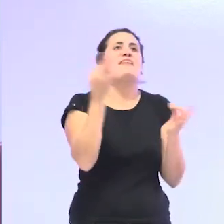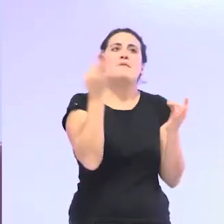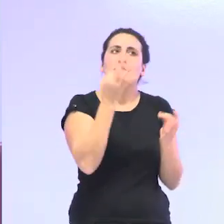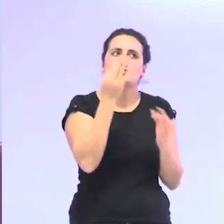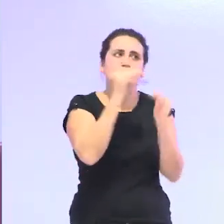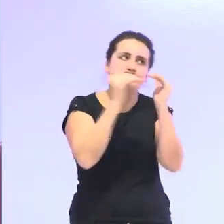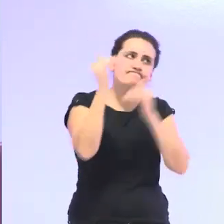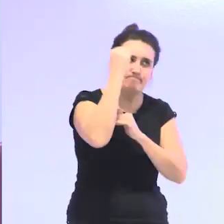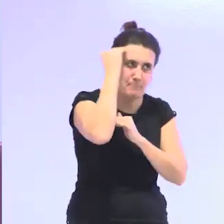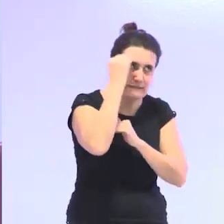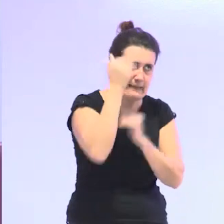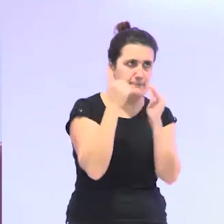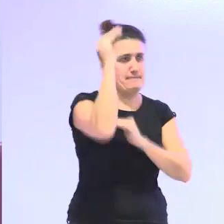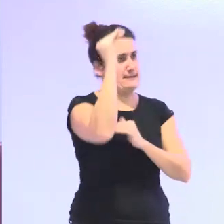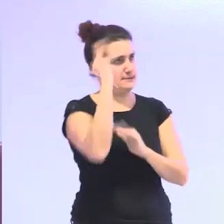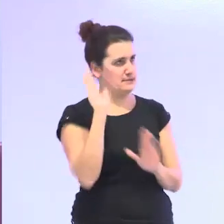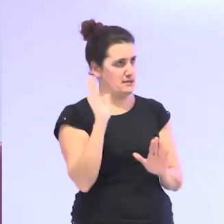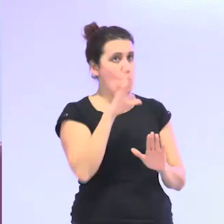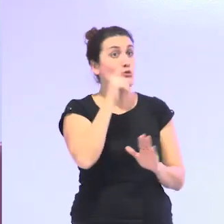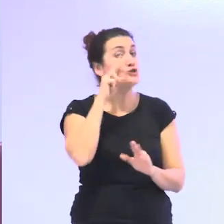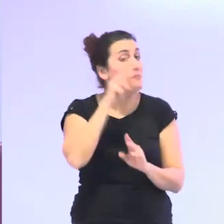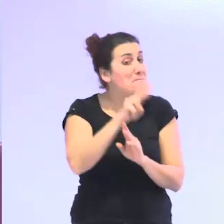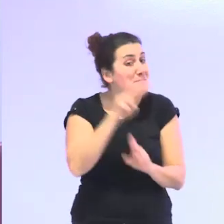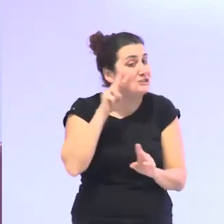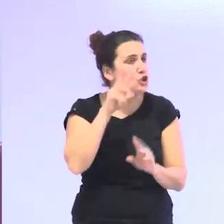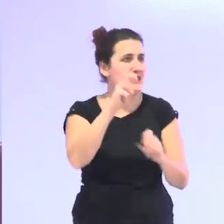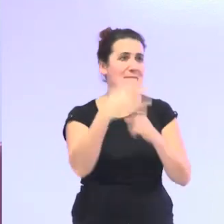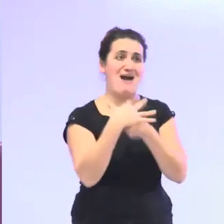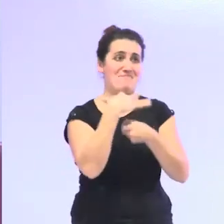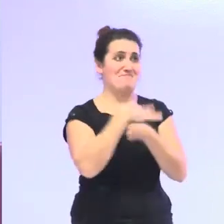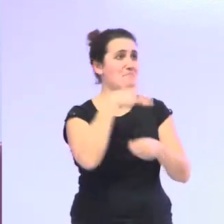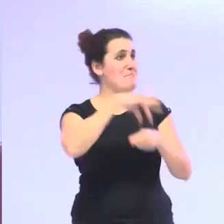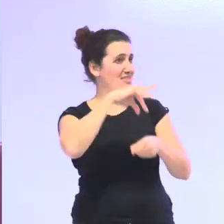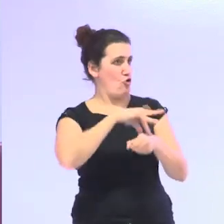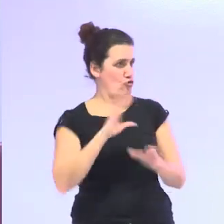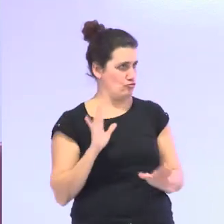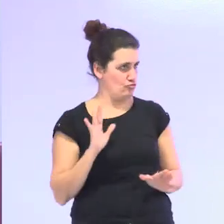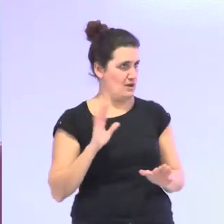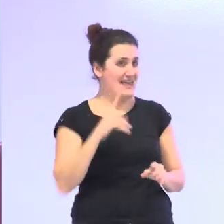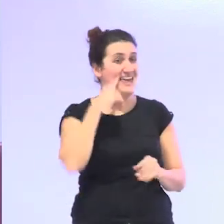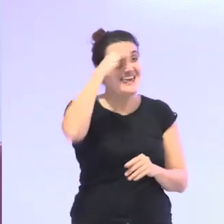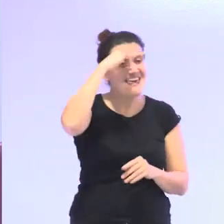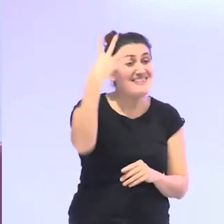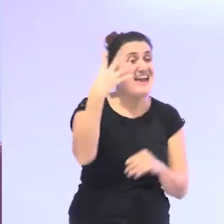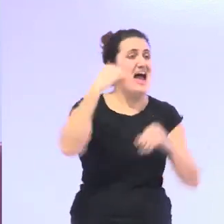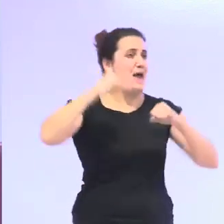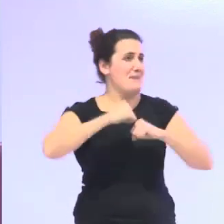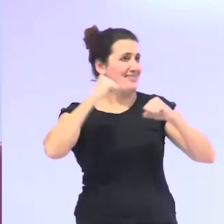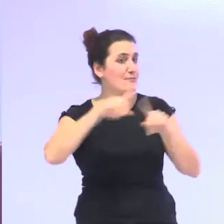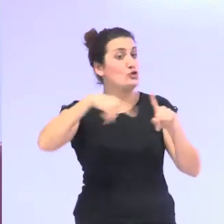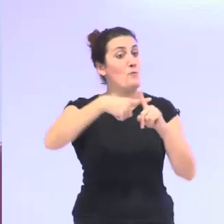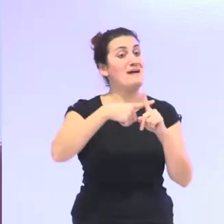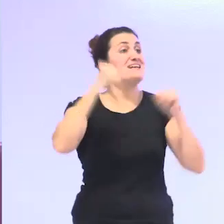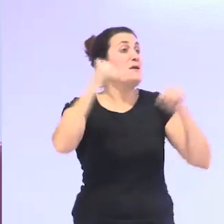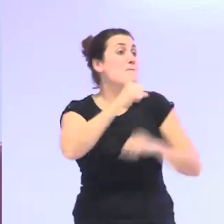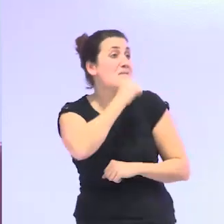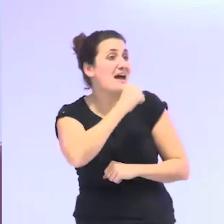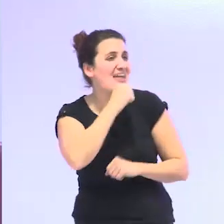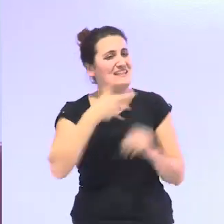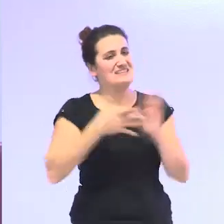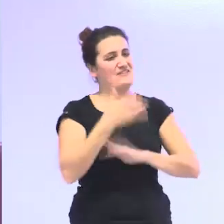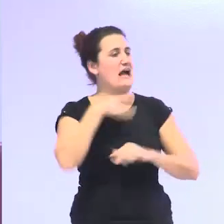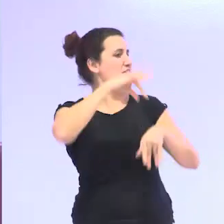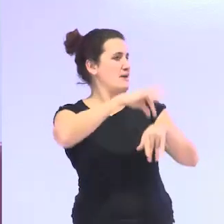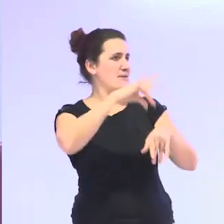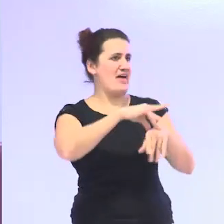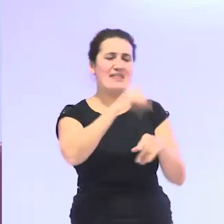primero esa visión fuertemente medicalizada la idea de que el envejecimiento y la vejez es una enfermedad eso